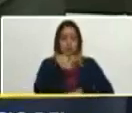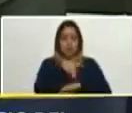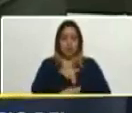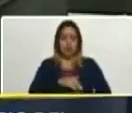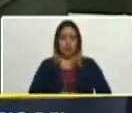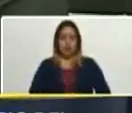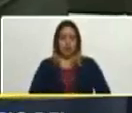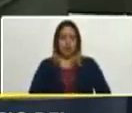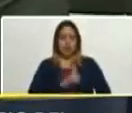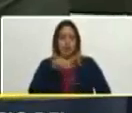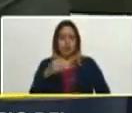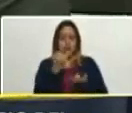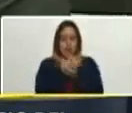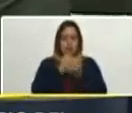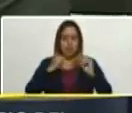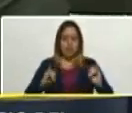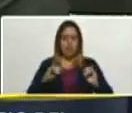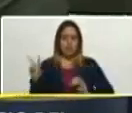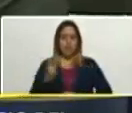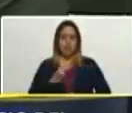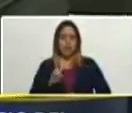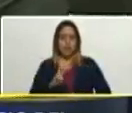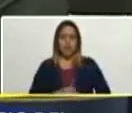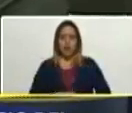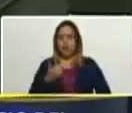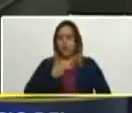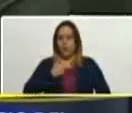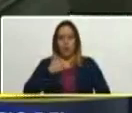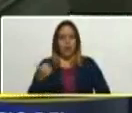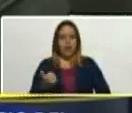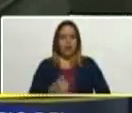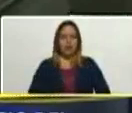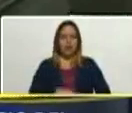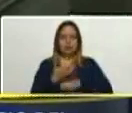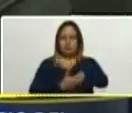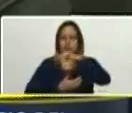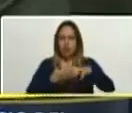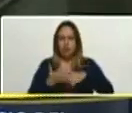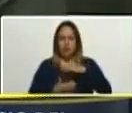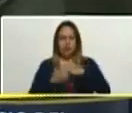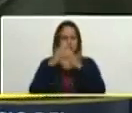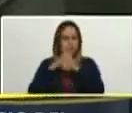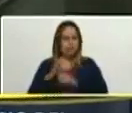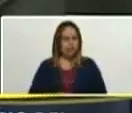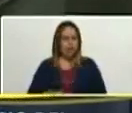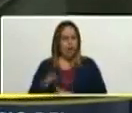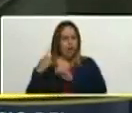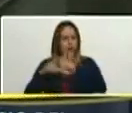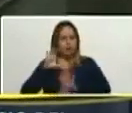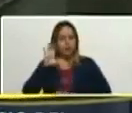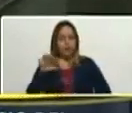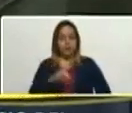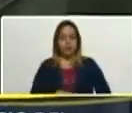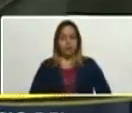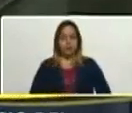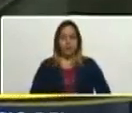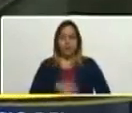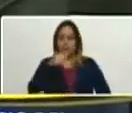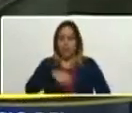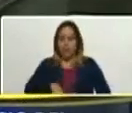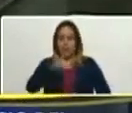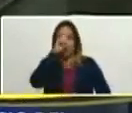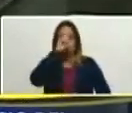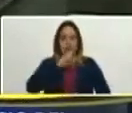y la independencia de Venezuela de cualquier tipo de factor de dominio extranjero. Este es un año